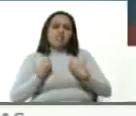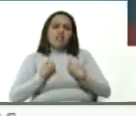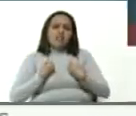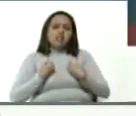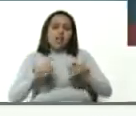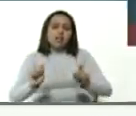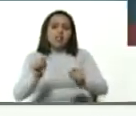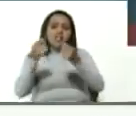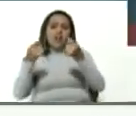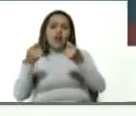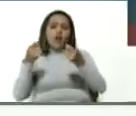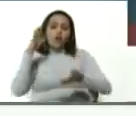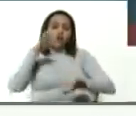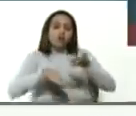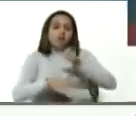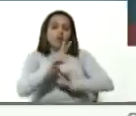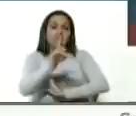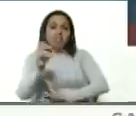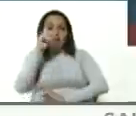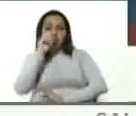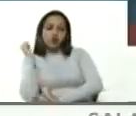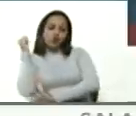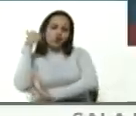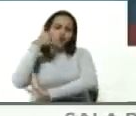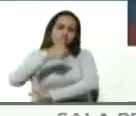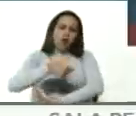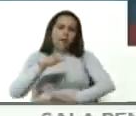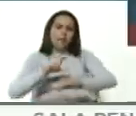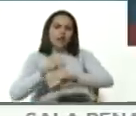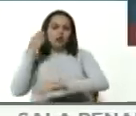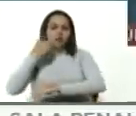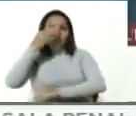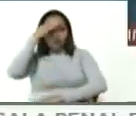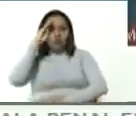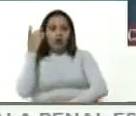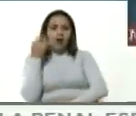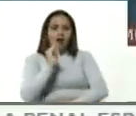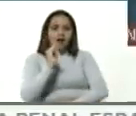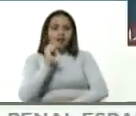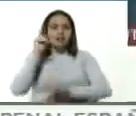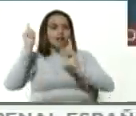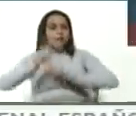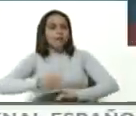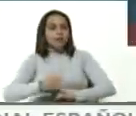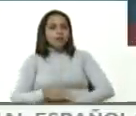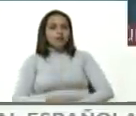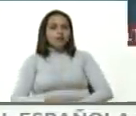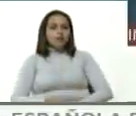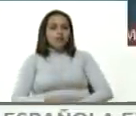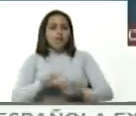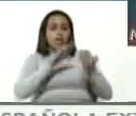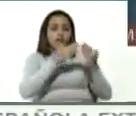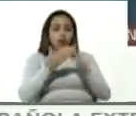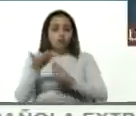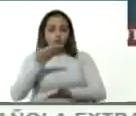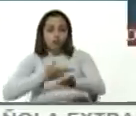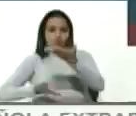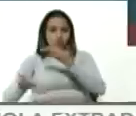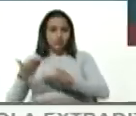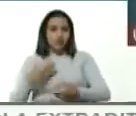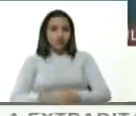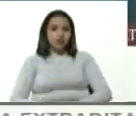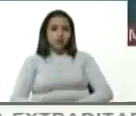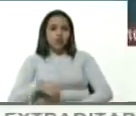20 años los médicos cubanos, las médicas cubanas que están también en las comunidades, que están en los